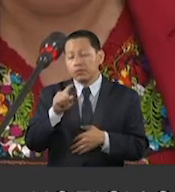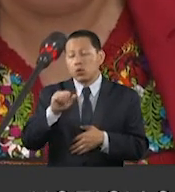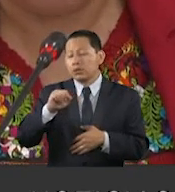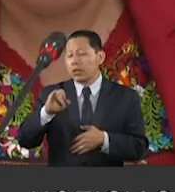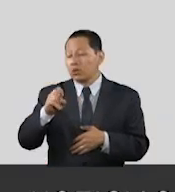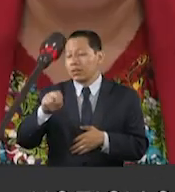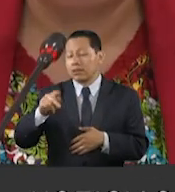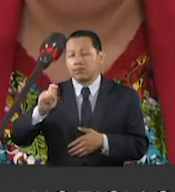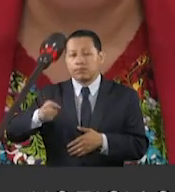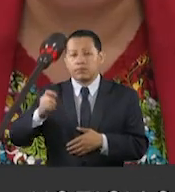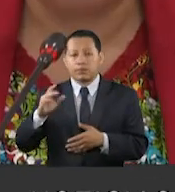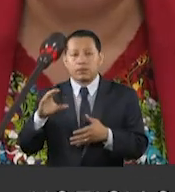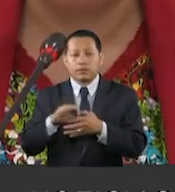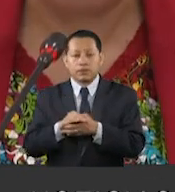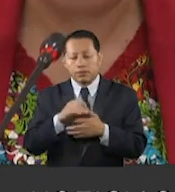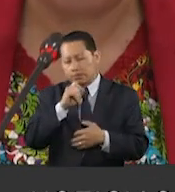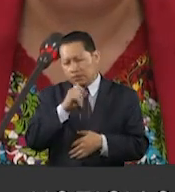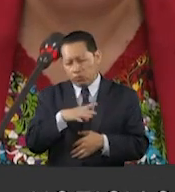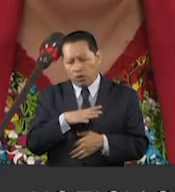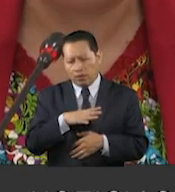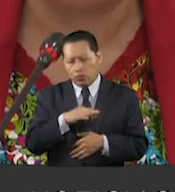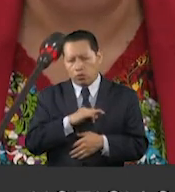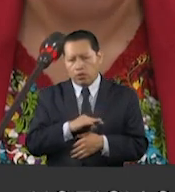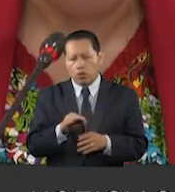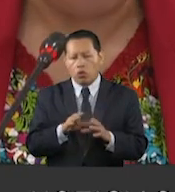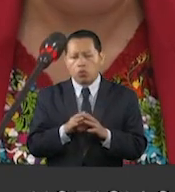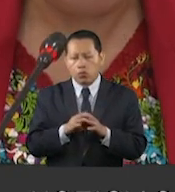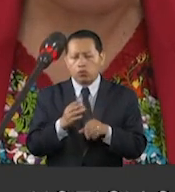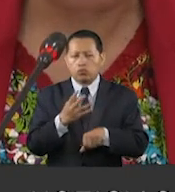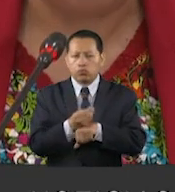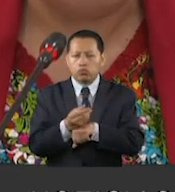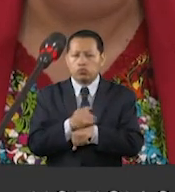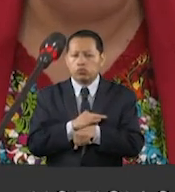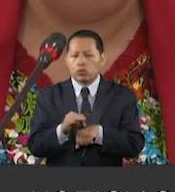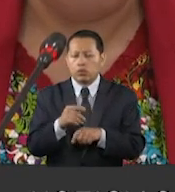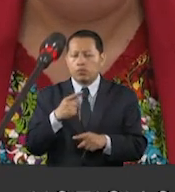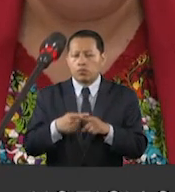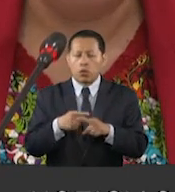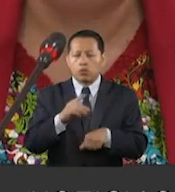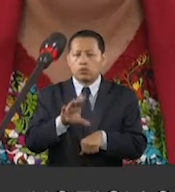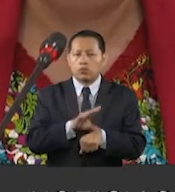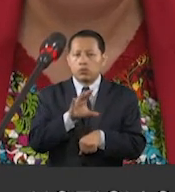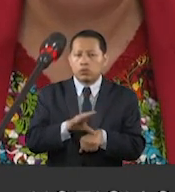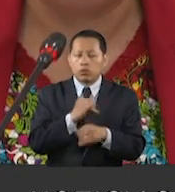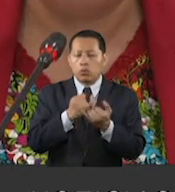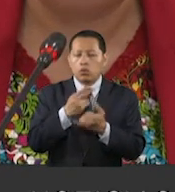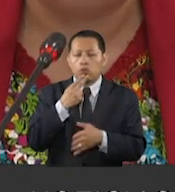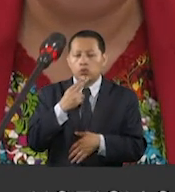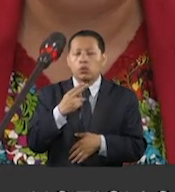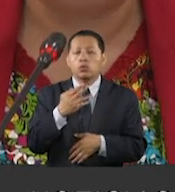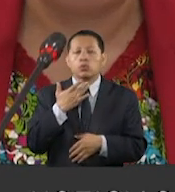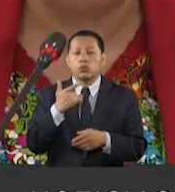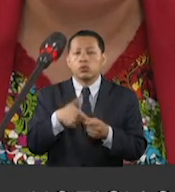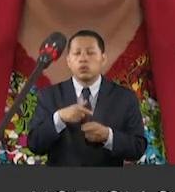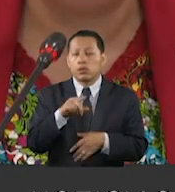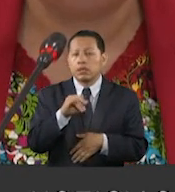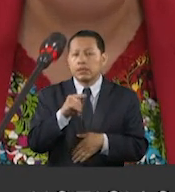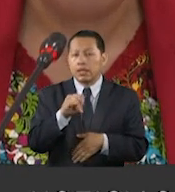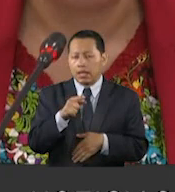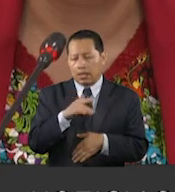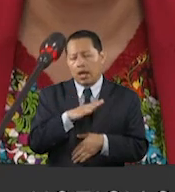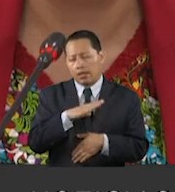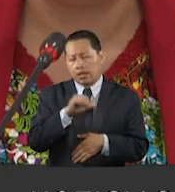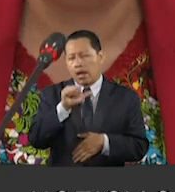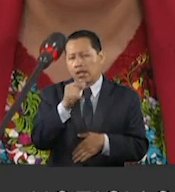de Justicia. Contamos con un potencial de mitigación por la electrificación y el uso de diésel ultra bajo contenido de